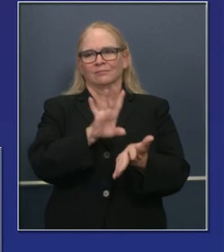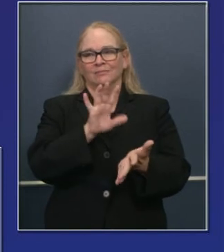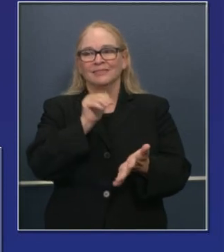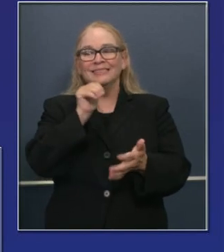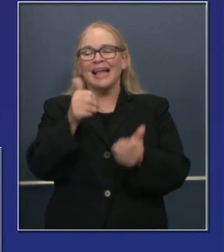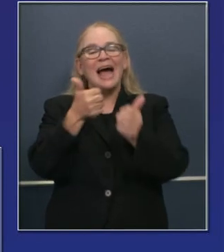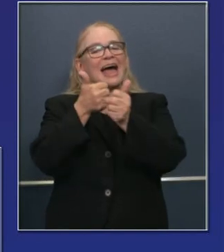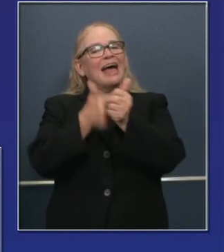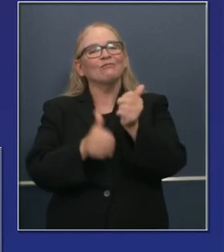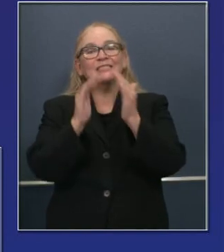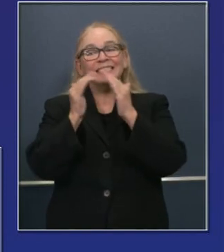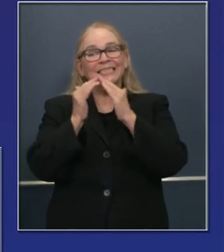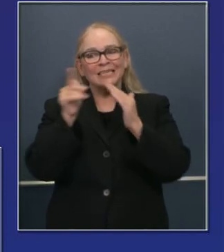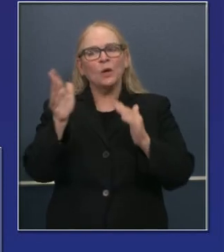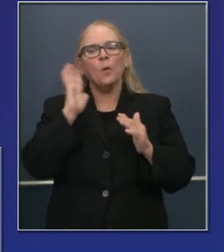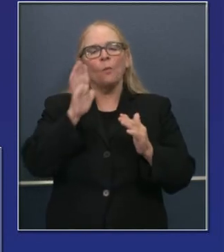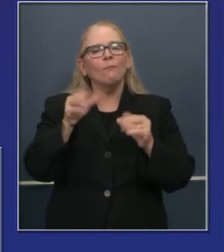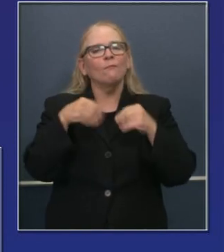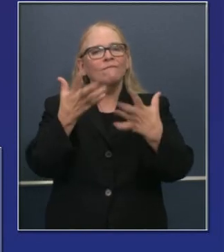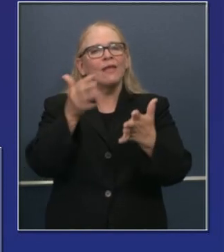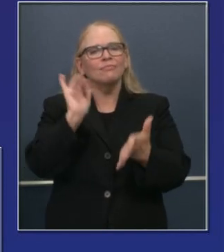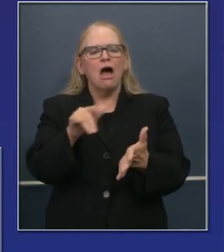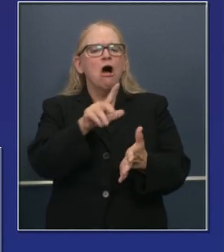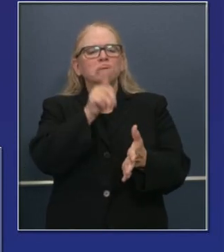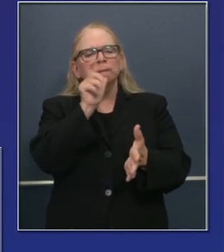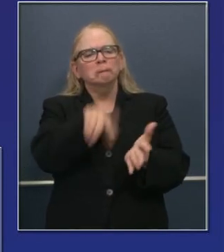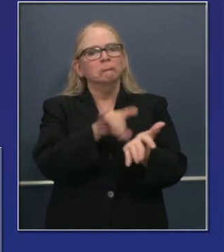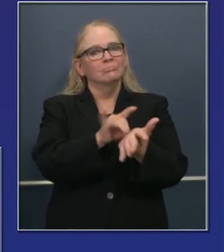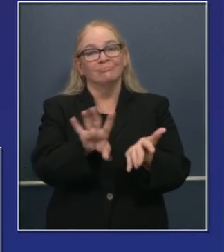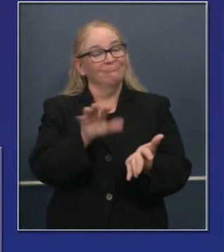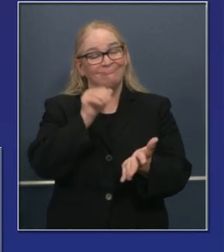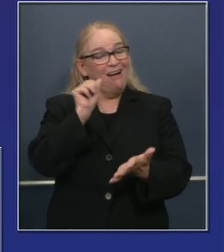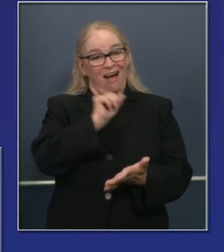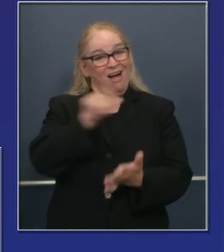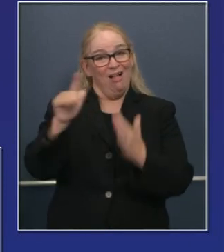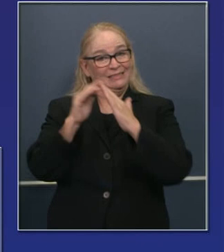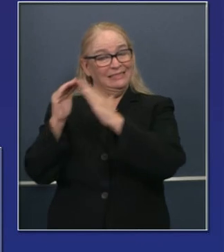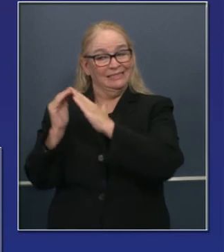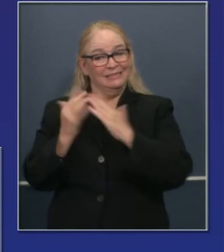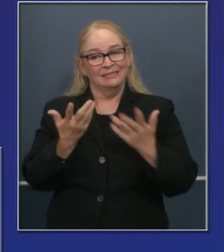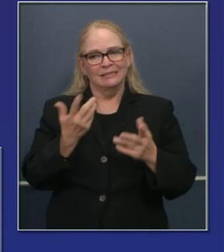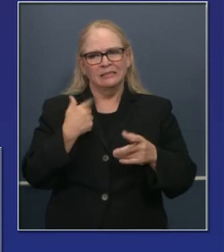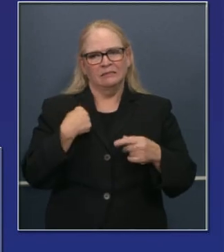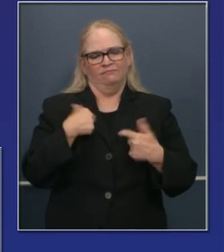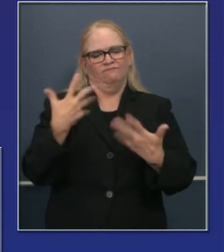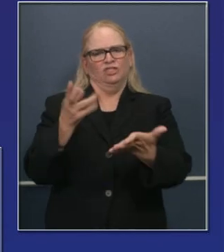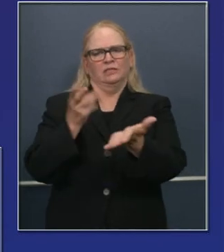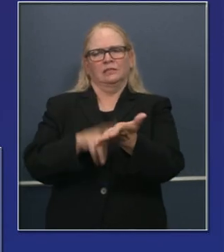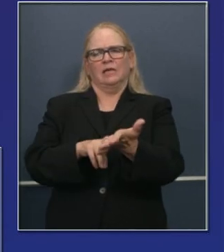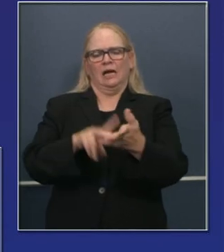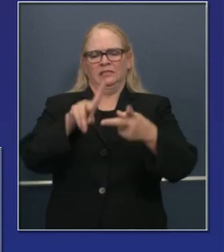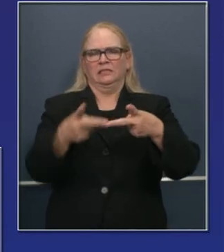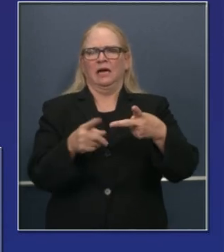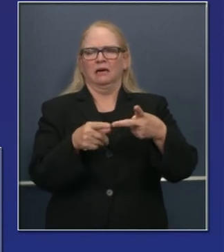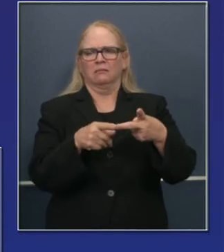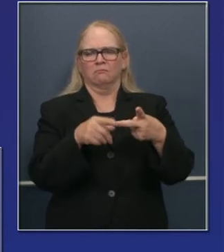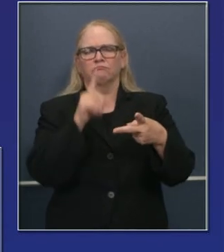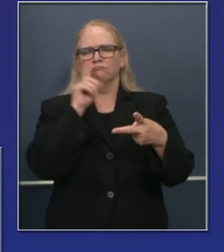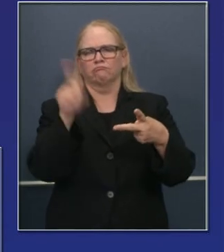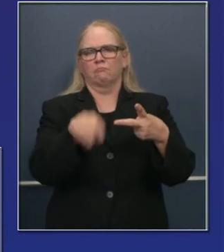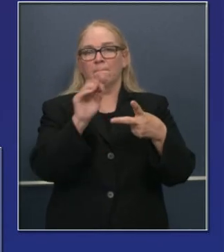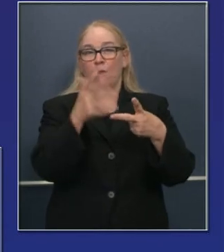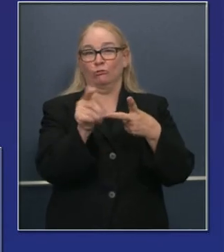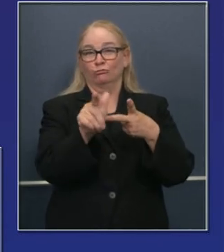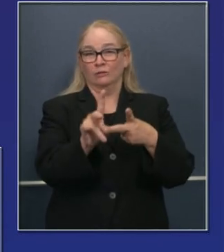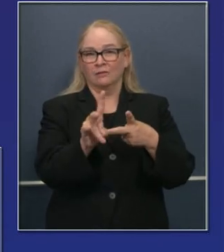municipios, no todas las jurisdicciones van a proporcionar esos apoyos. Unas semanas después, 11 días después, hemos firmado una